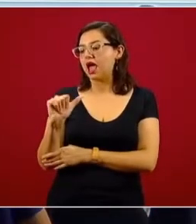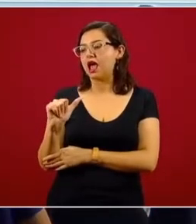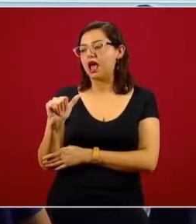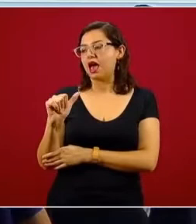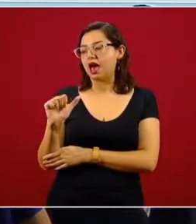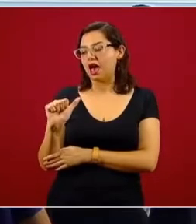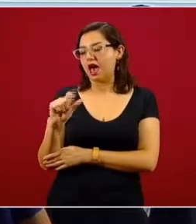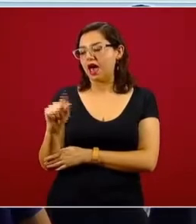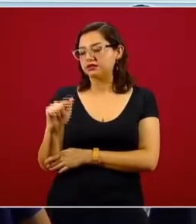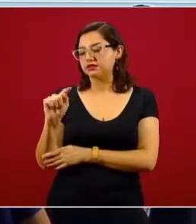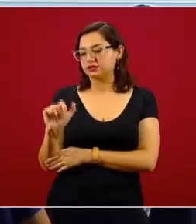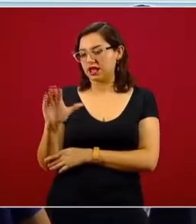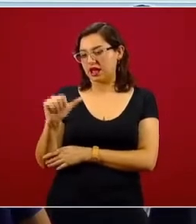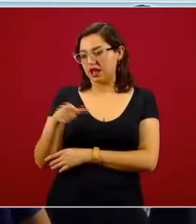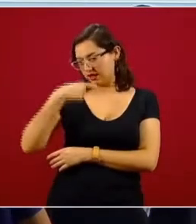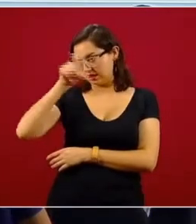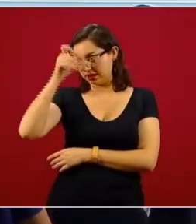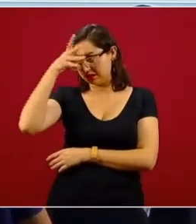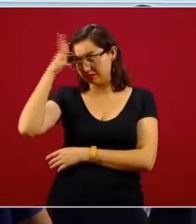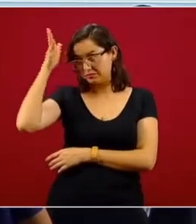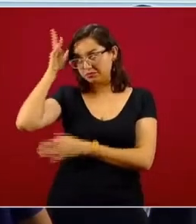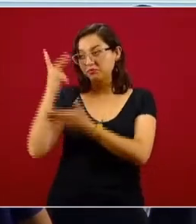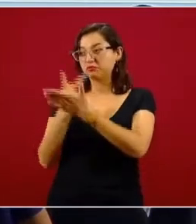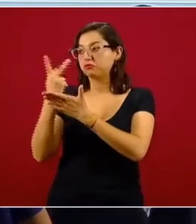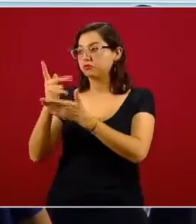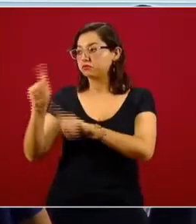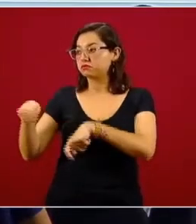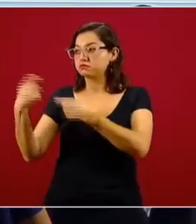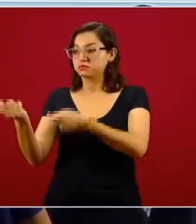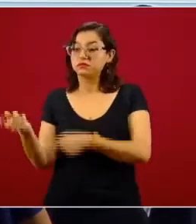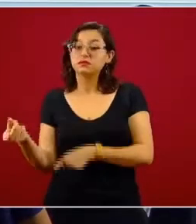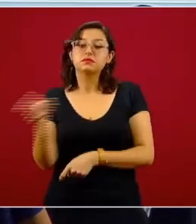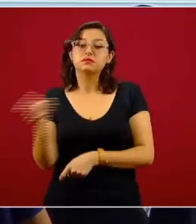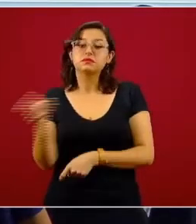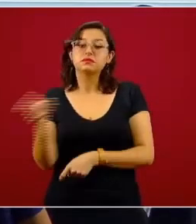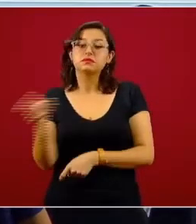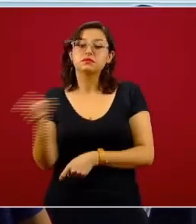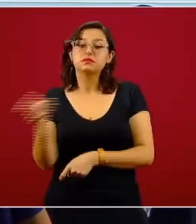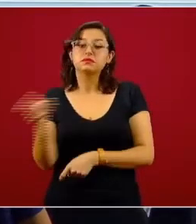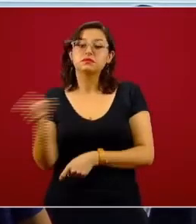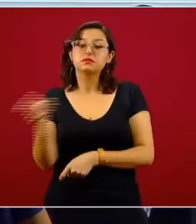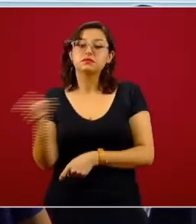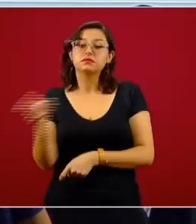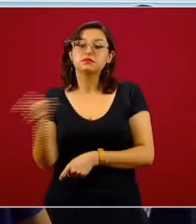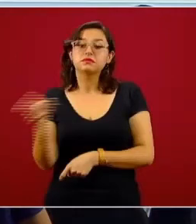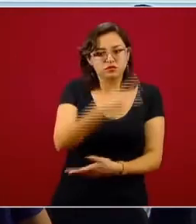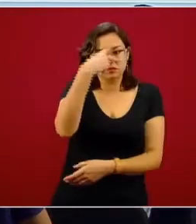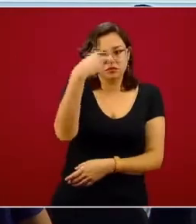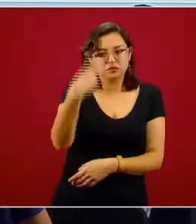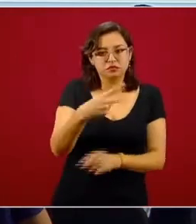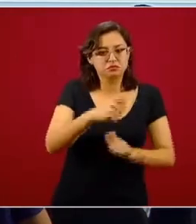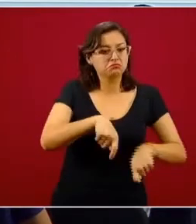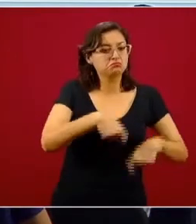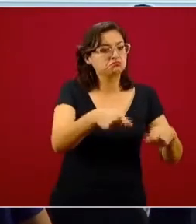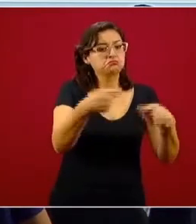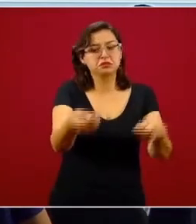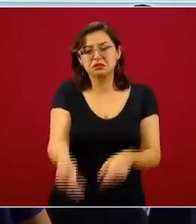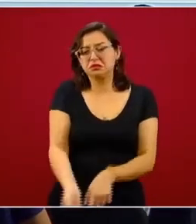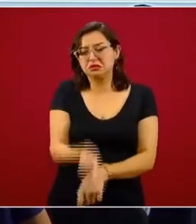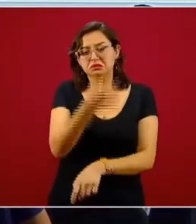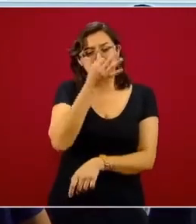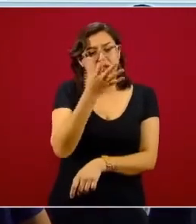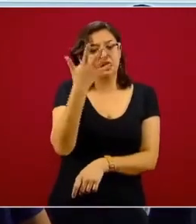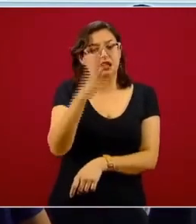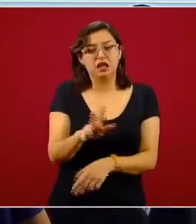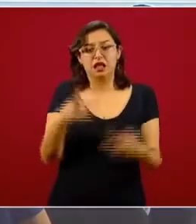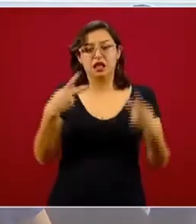cosa interesante, pero se ha entregado pocas veces. ¿Pueden pasar a la siguiente? Se ha entregado pocas veces a gente muy destacada, a 10 nada más.